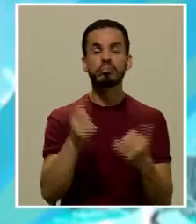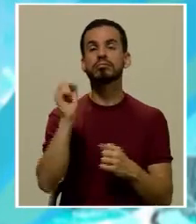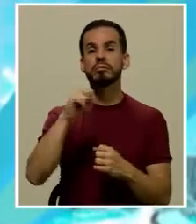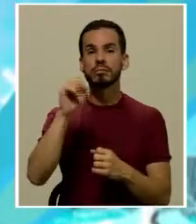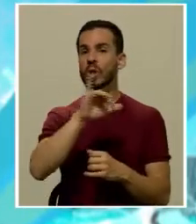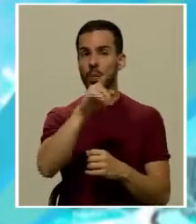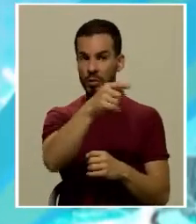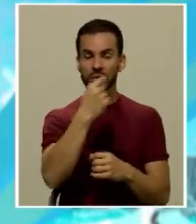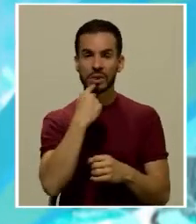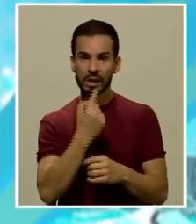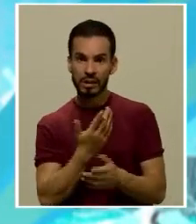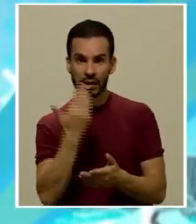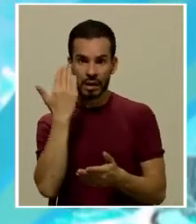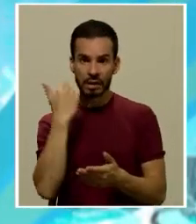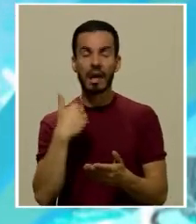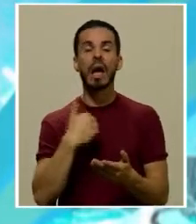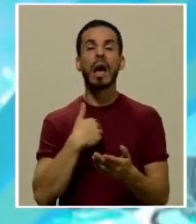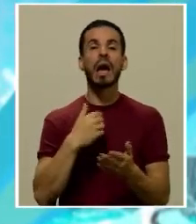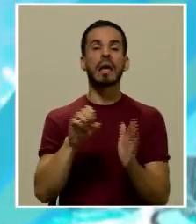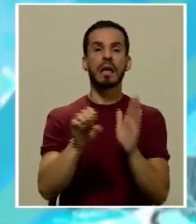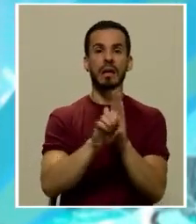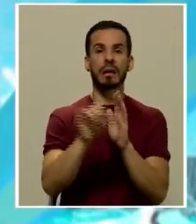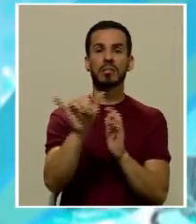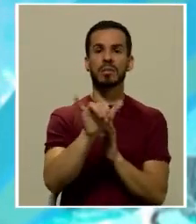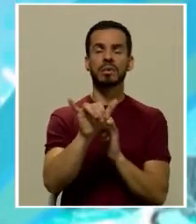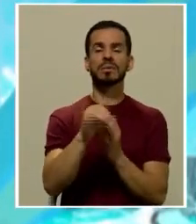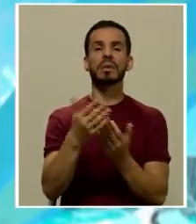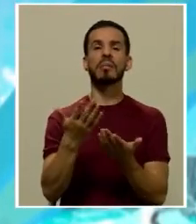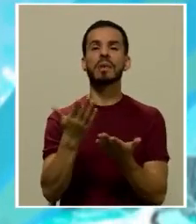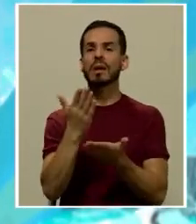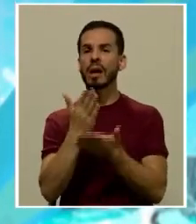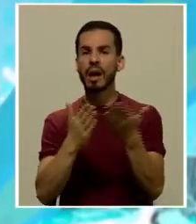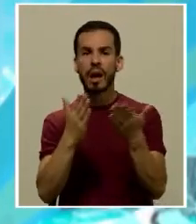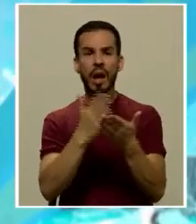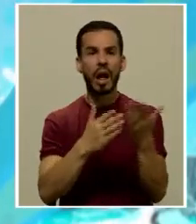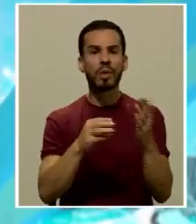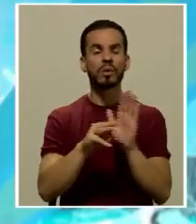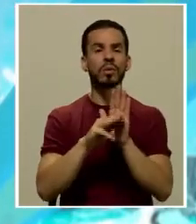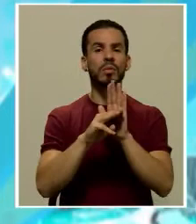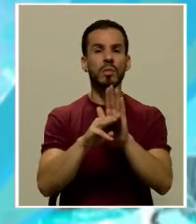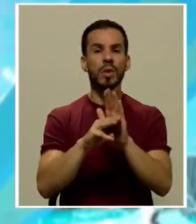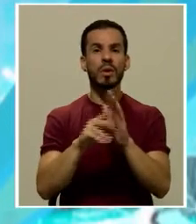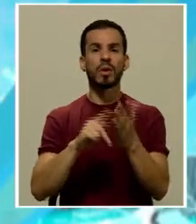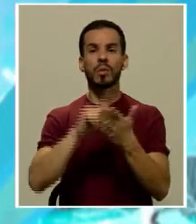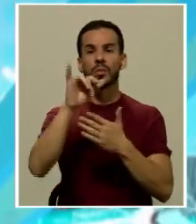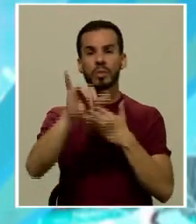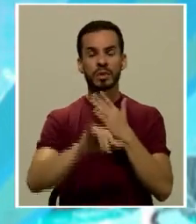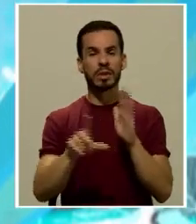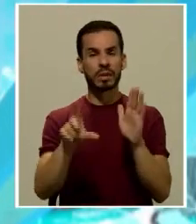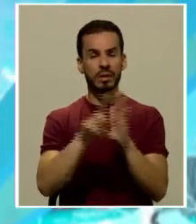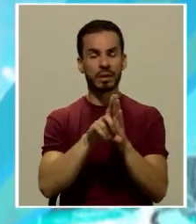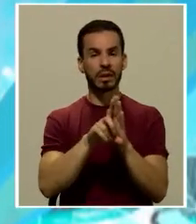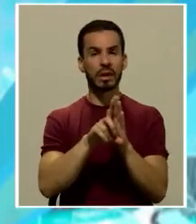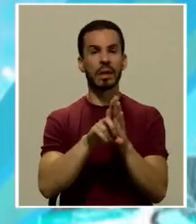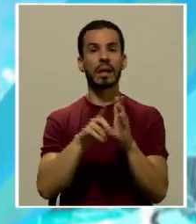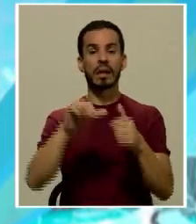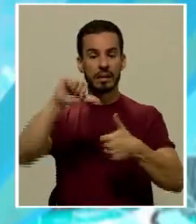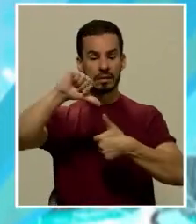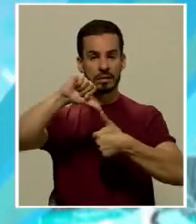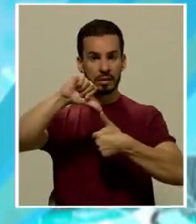prácticos como el que usted menciona, hay ejemplos también en ciertos modelos, proyectos de ley en